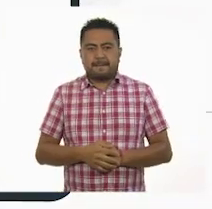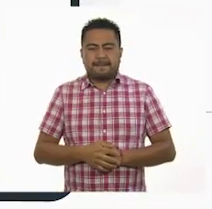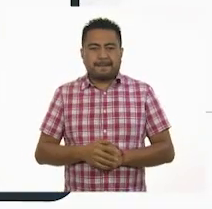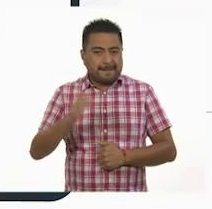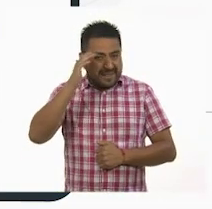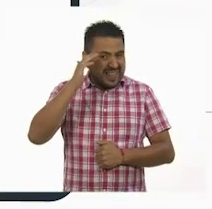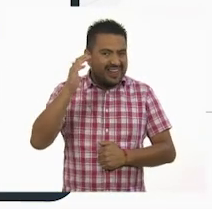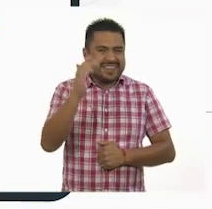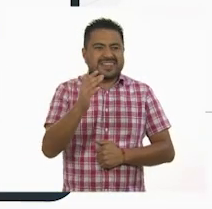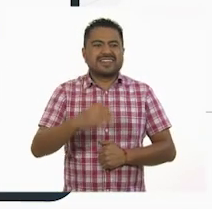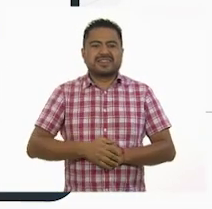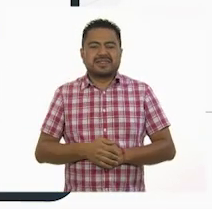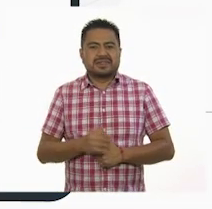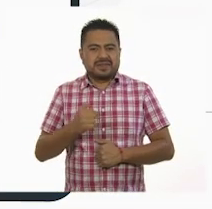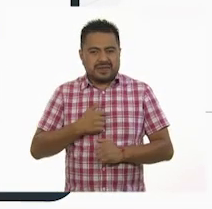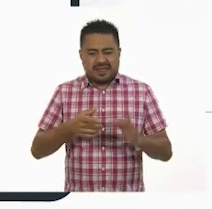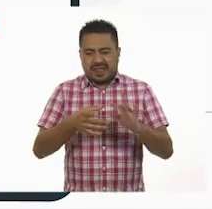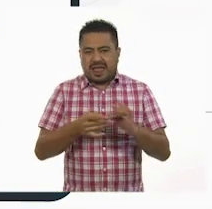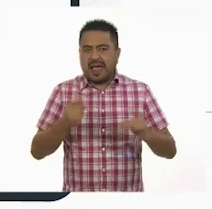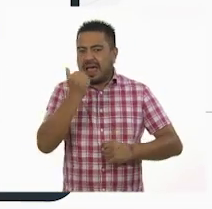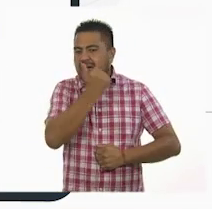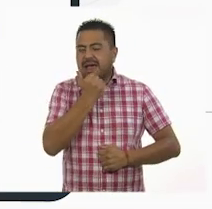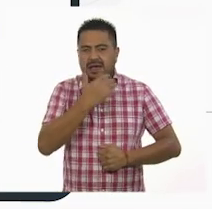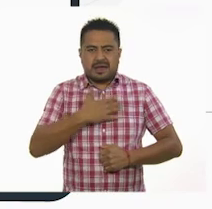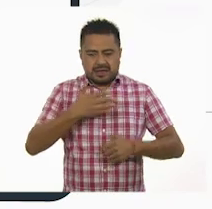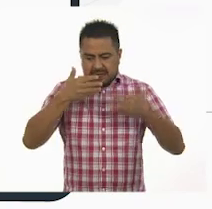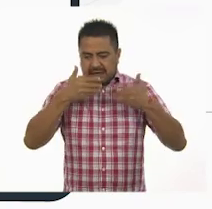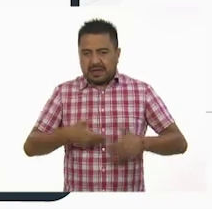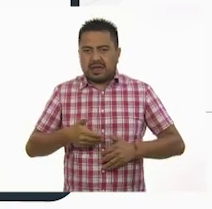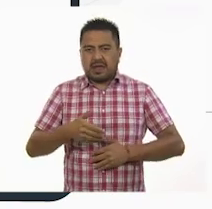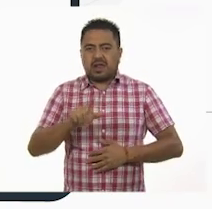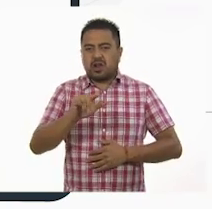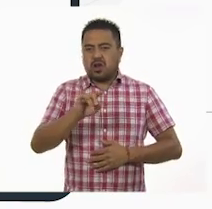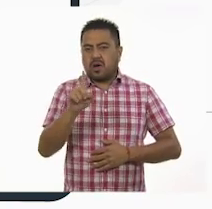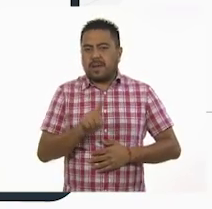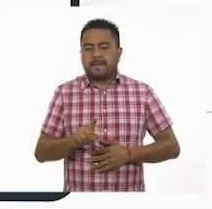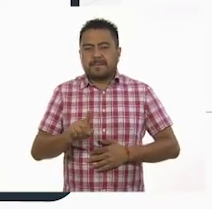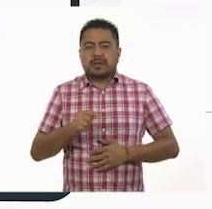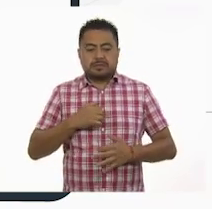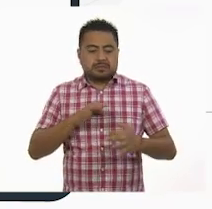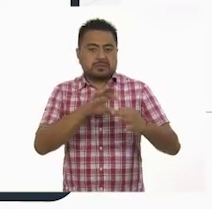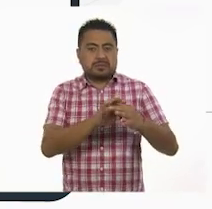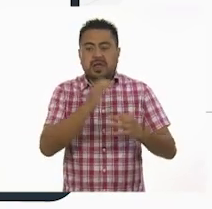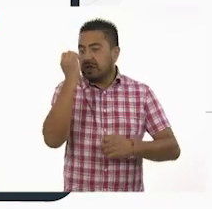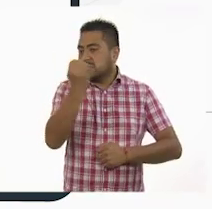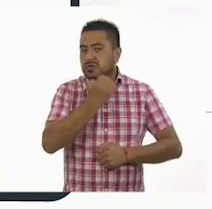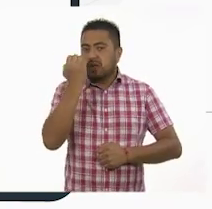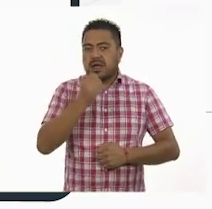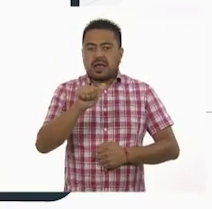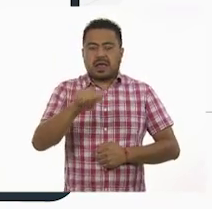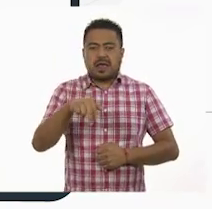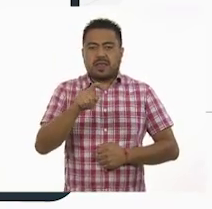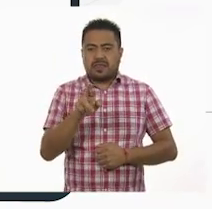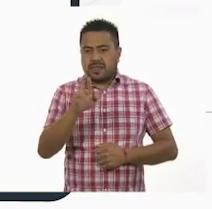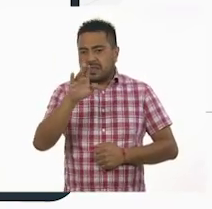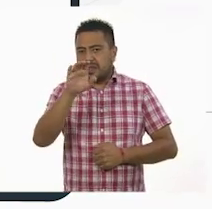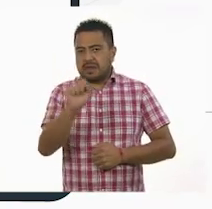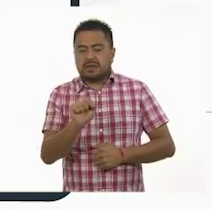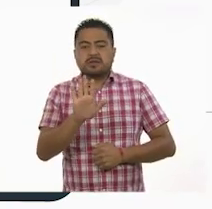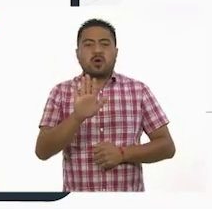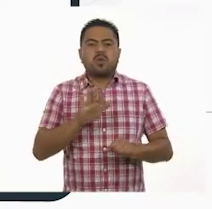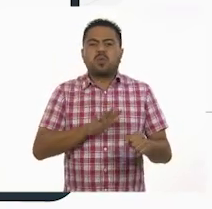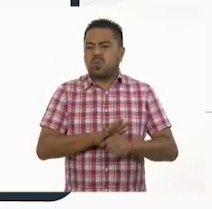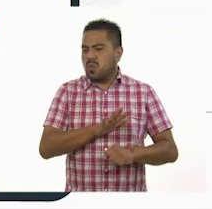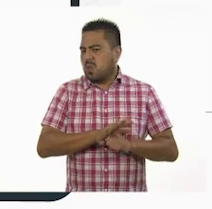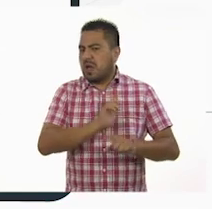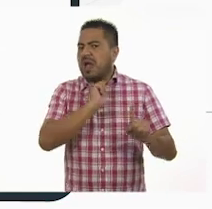Hola, les habla el alumno Arturo López Gutiérrez. Pertenezco a la escuela Andrés y Duarte, la